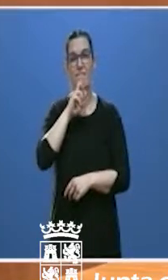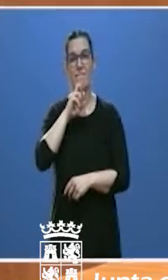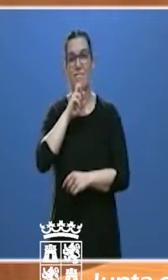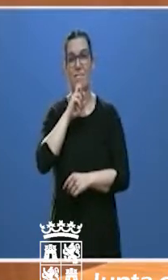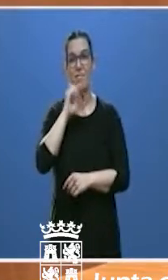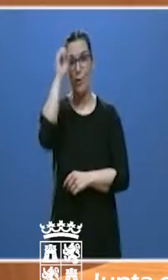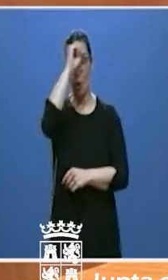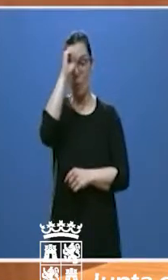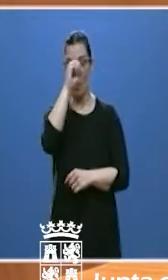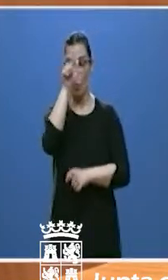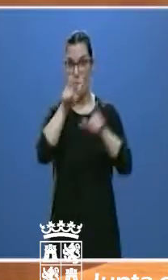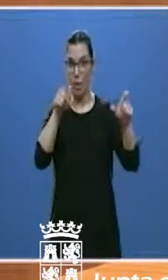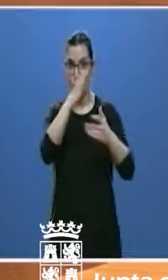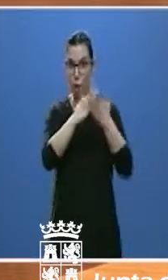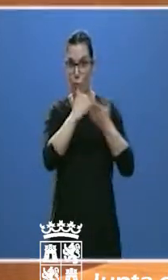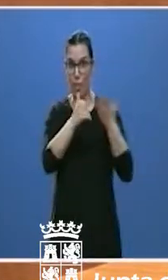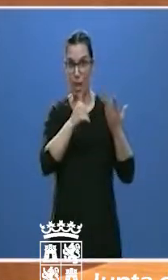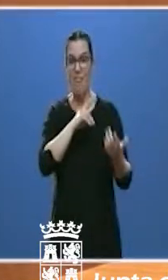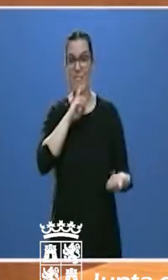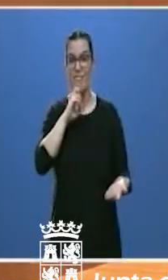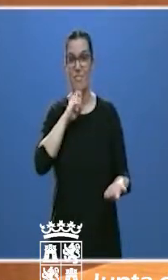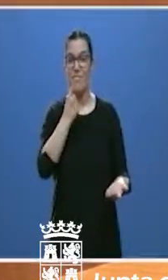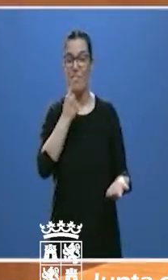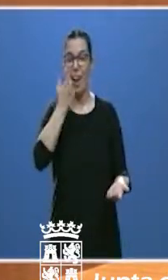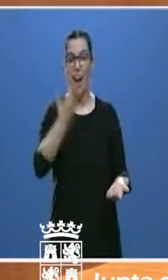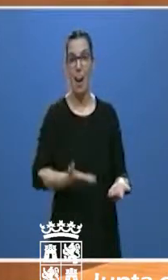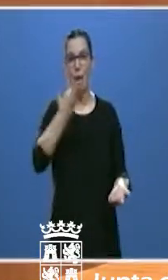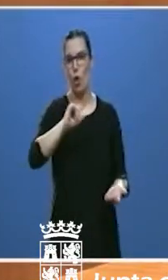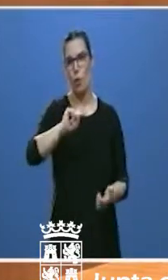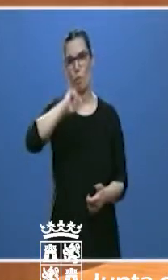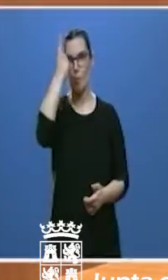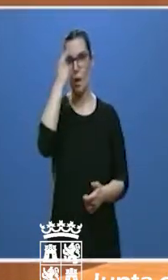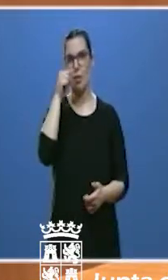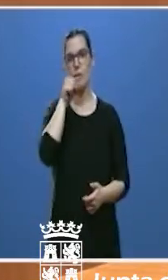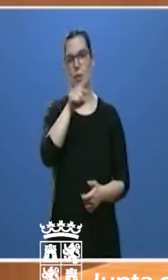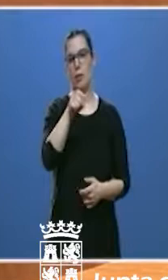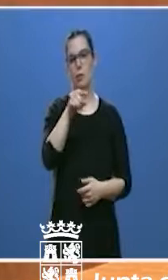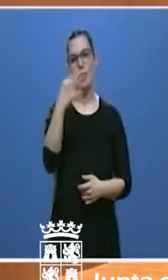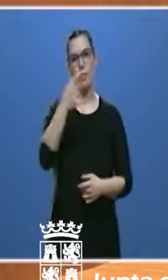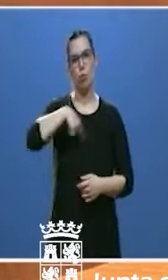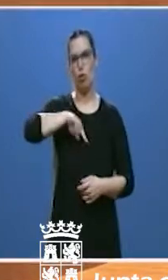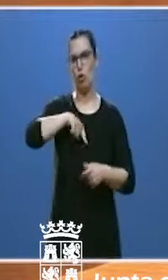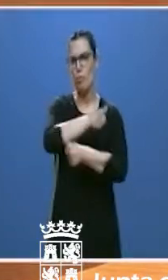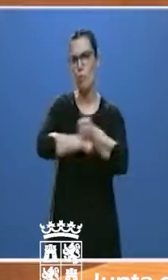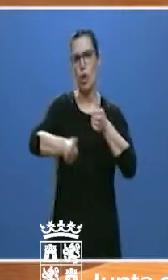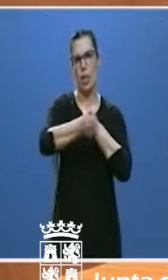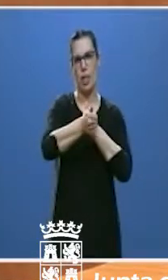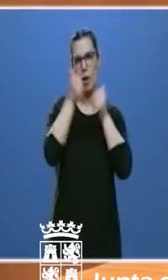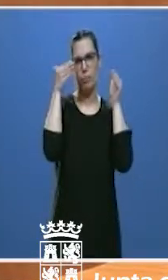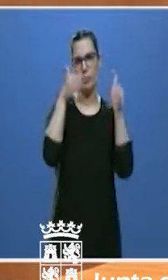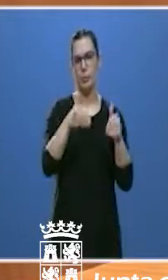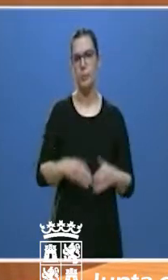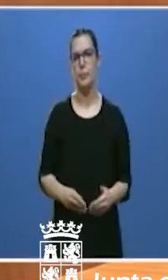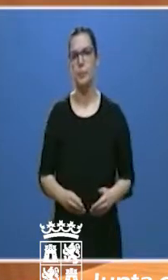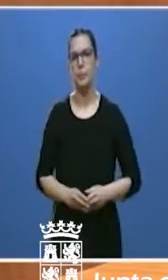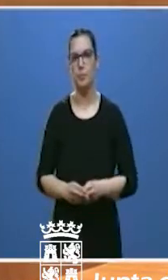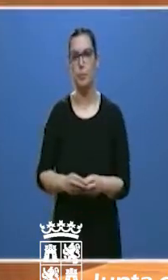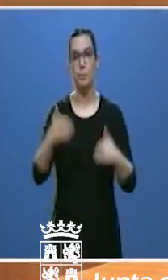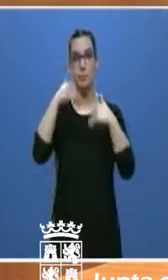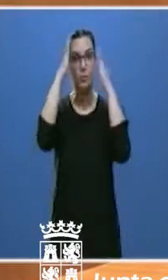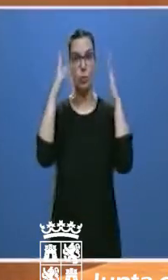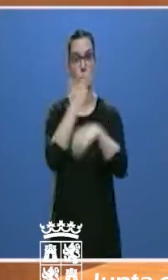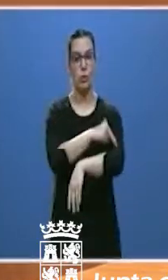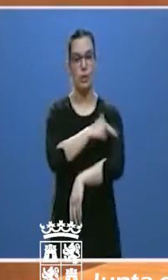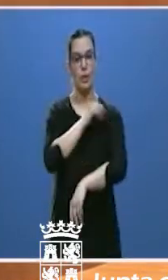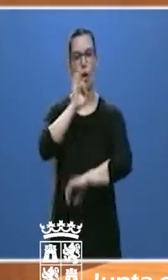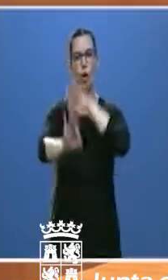en nuestra comunidad autónoma, al que vamos a seguir otorgando la máxima prioridad. Nuestra asistencia sanitaria se